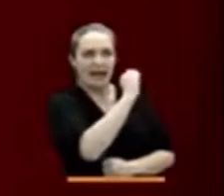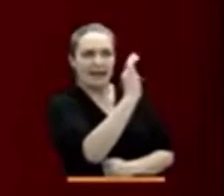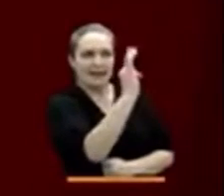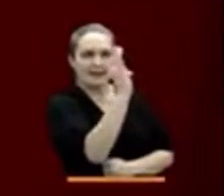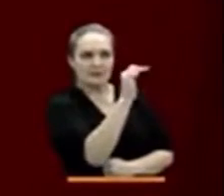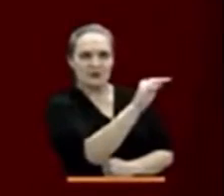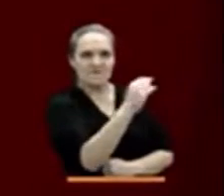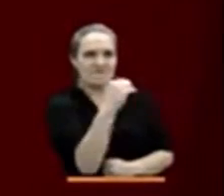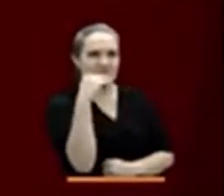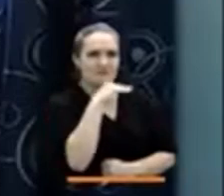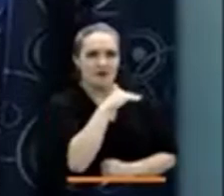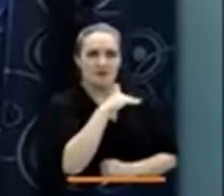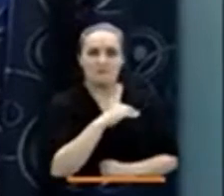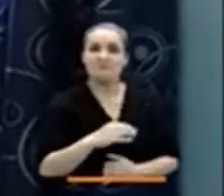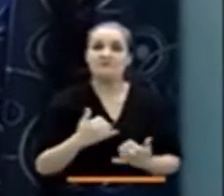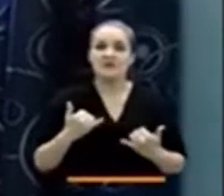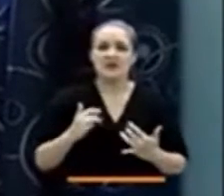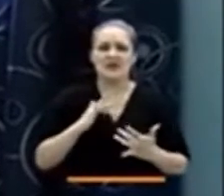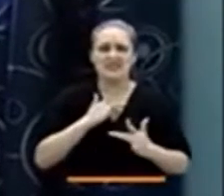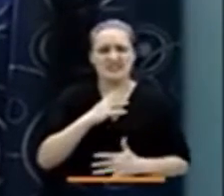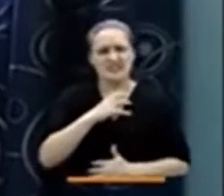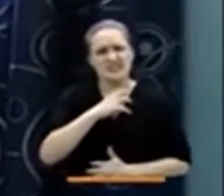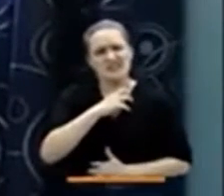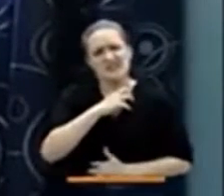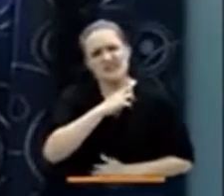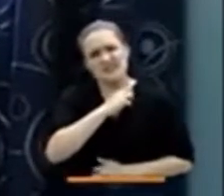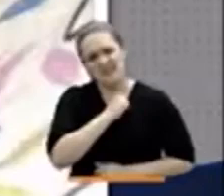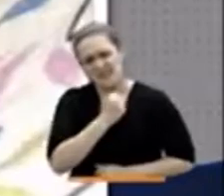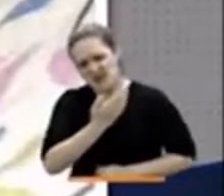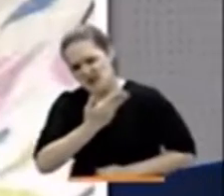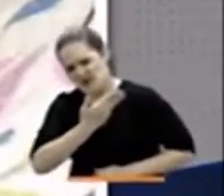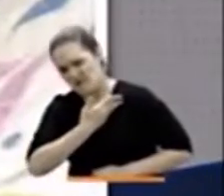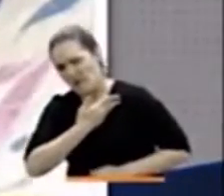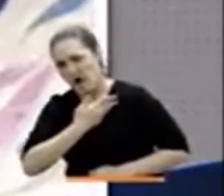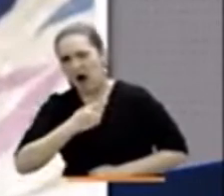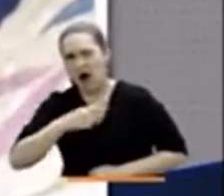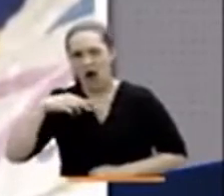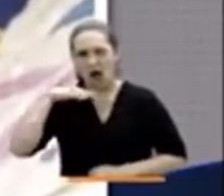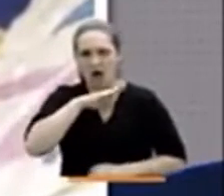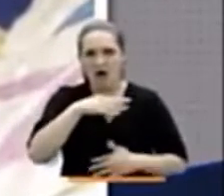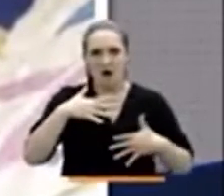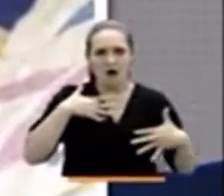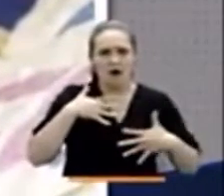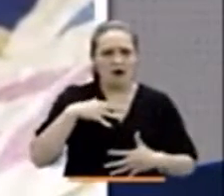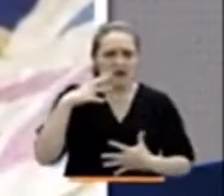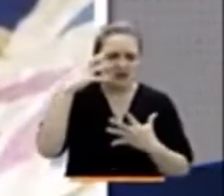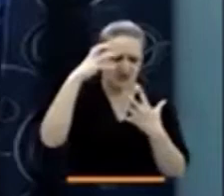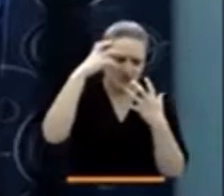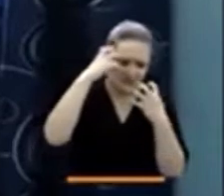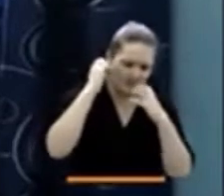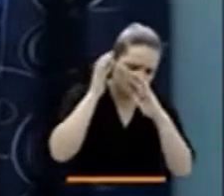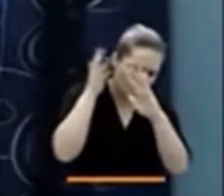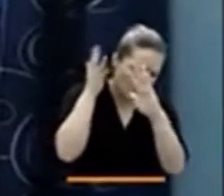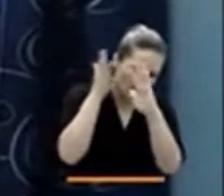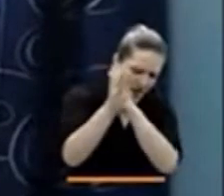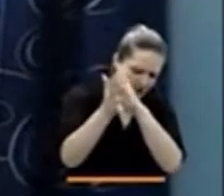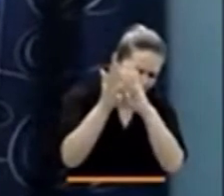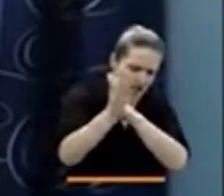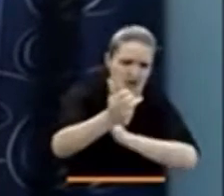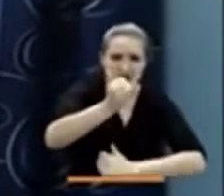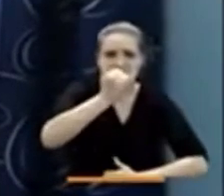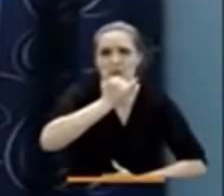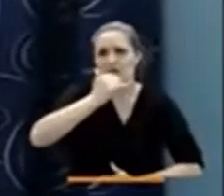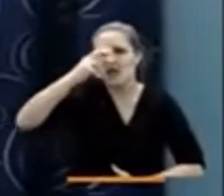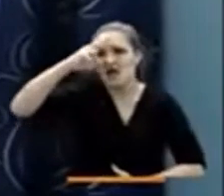Una profunda tristeza parecía apoderarse de la mamá de Maximiliano Cano, Cabizbaja contaba los minutos previos a la